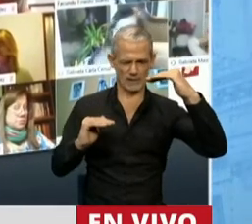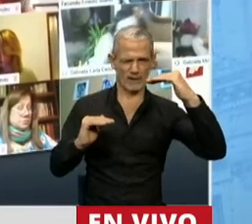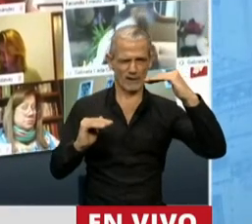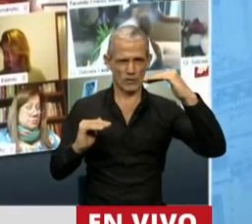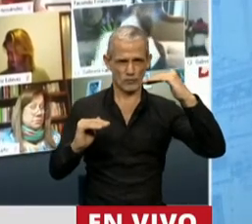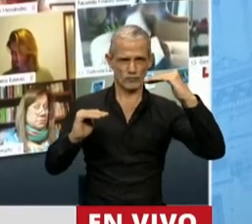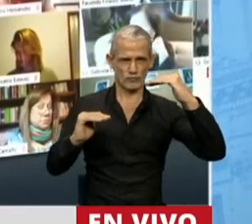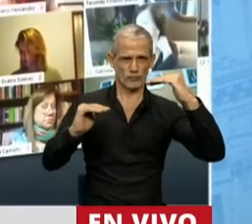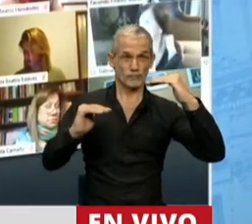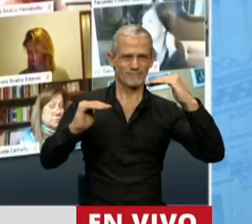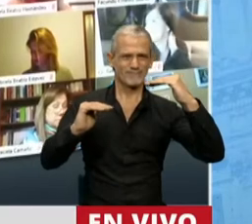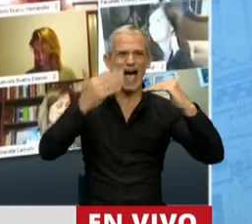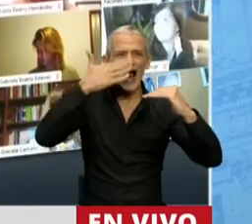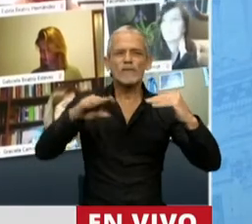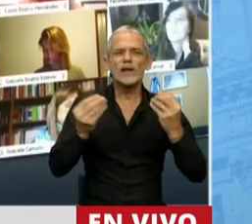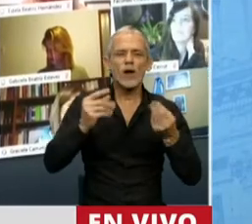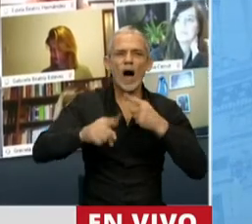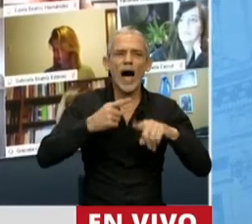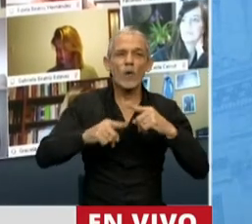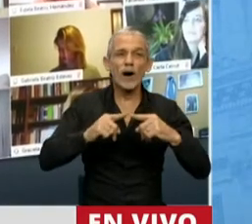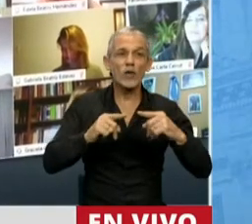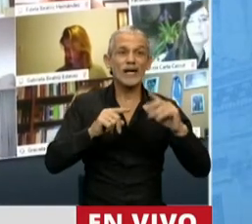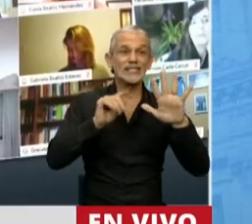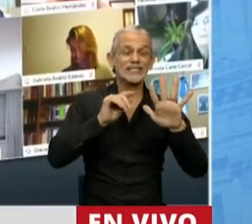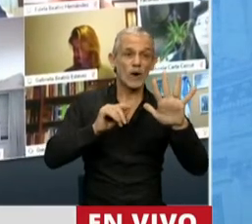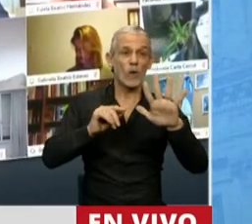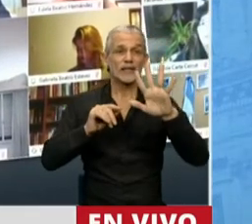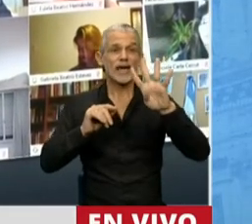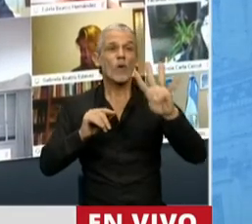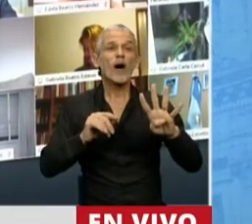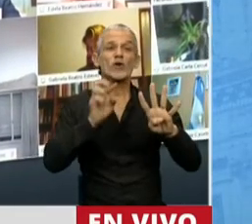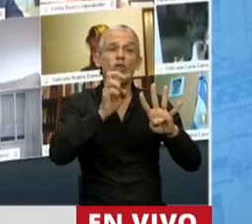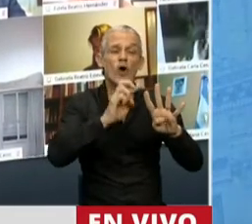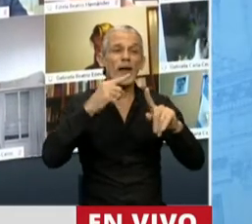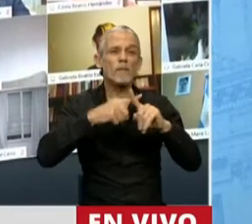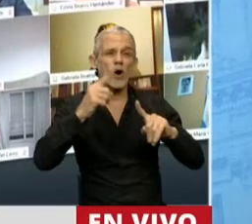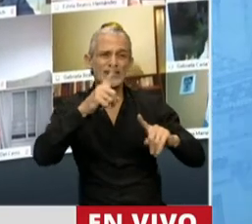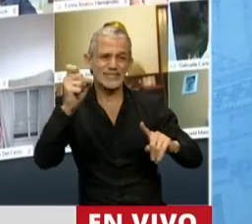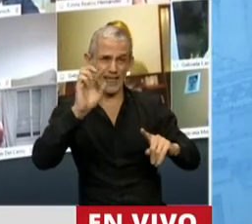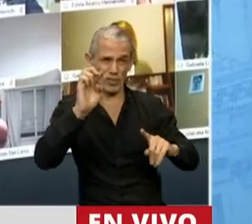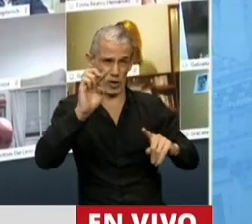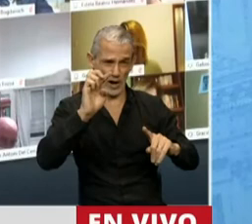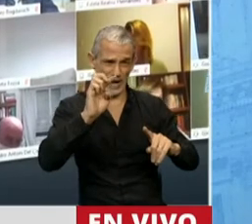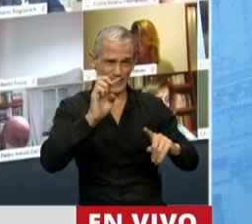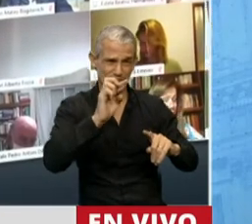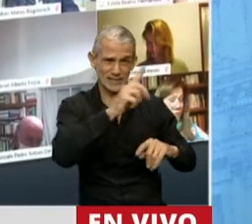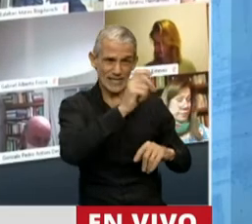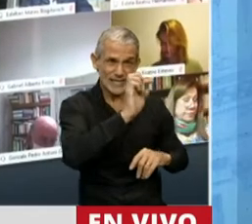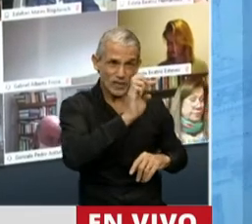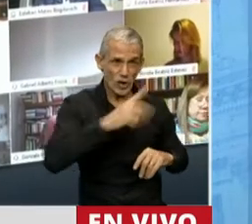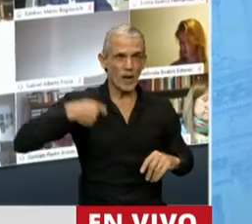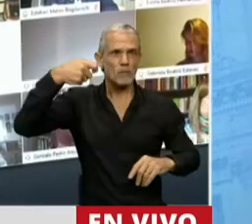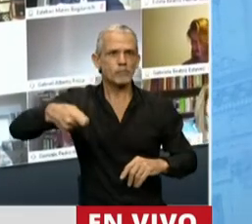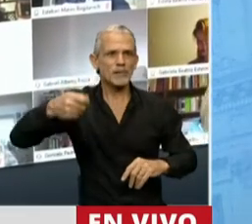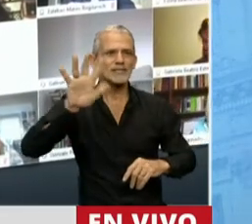Y terminó en un acuerdo de 54 dólares por cada 100 dólares. Creo que es un buen